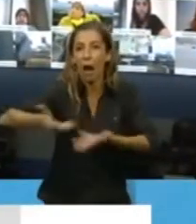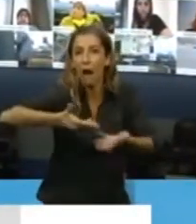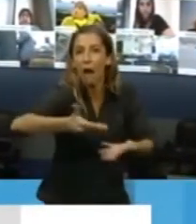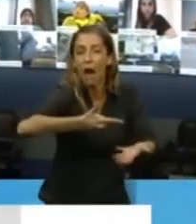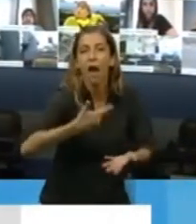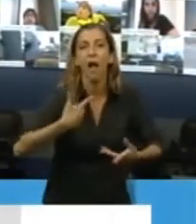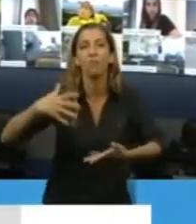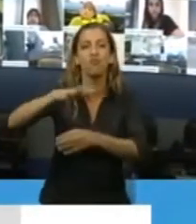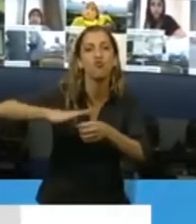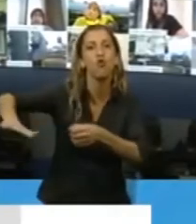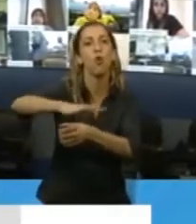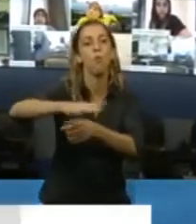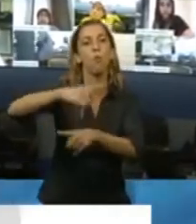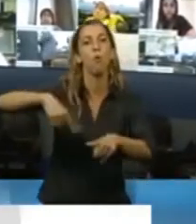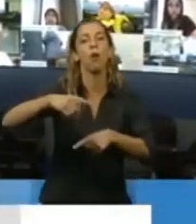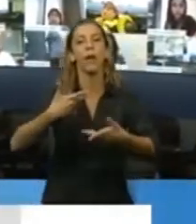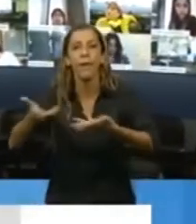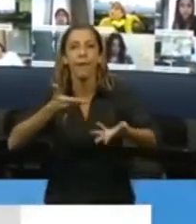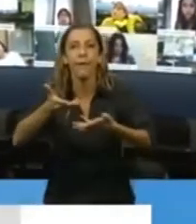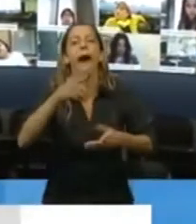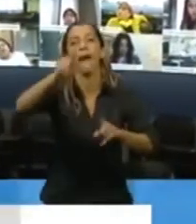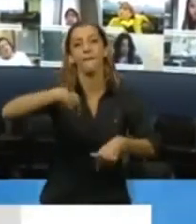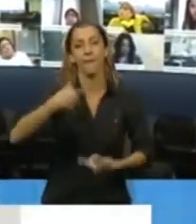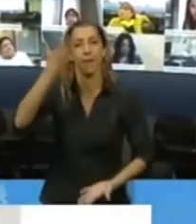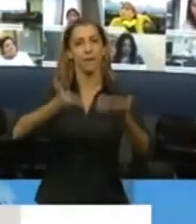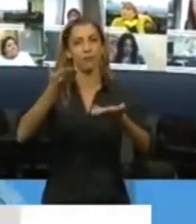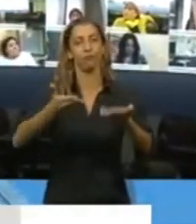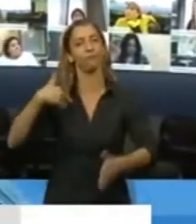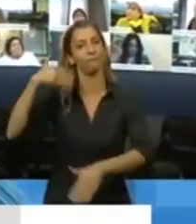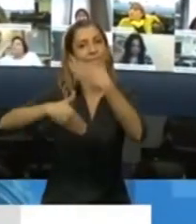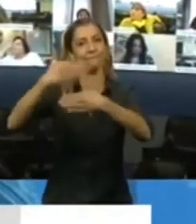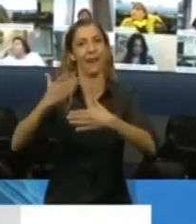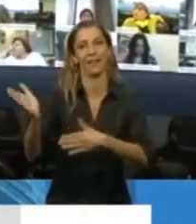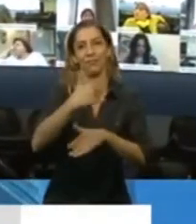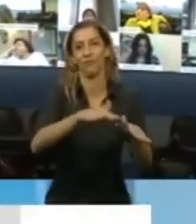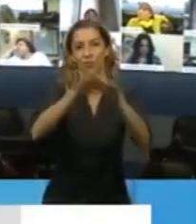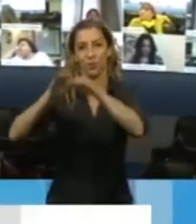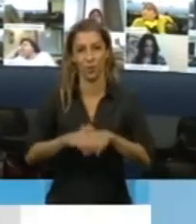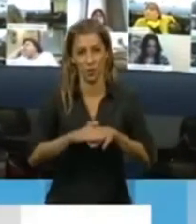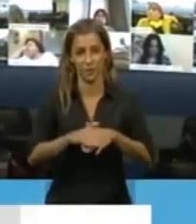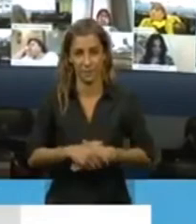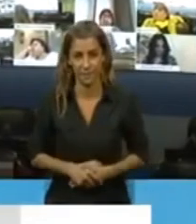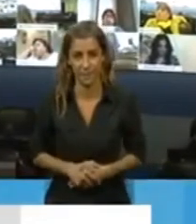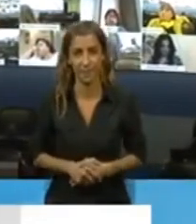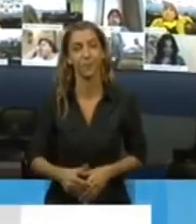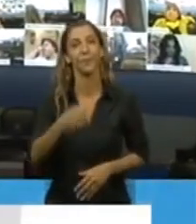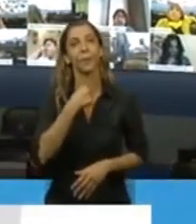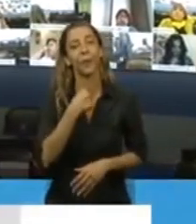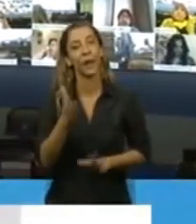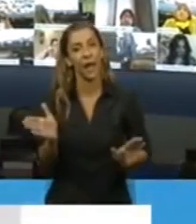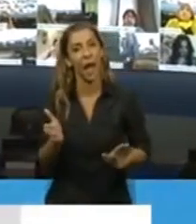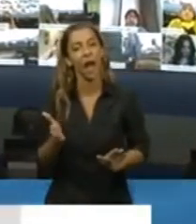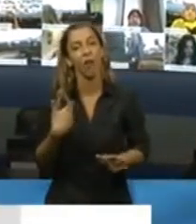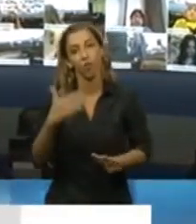va a emerger esa nueva realidad de justicia y progreso para todos. Quiero cerrar saludando y